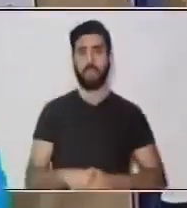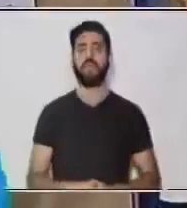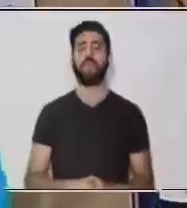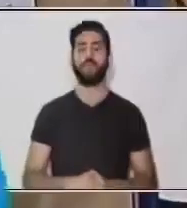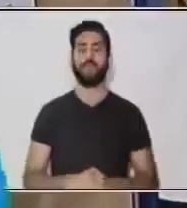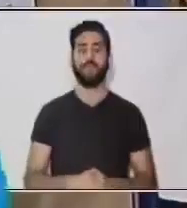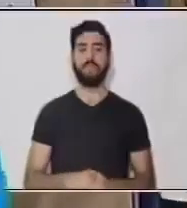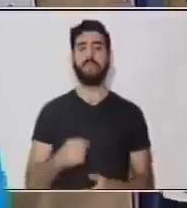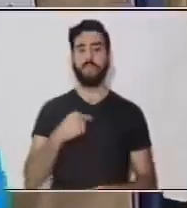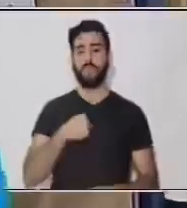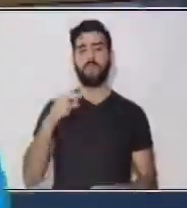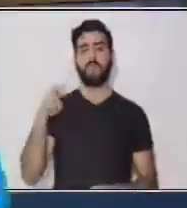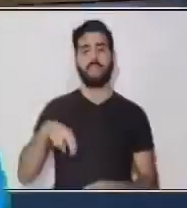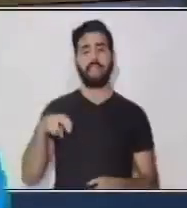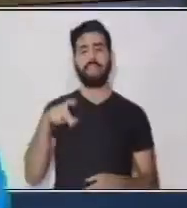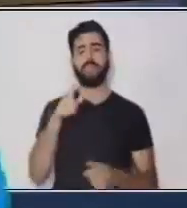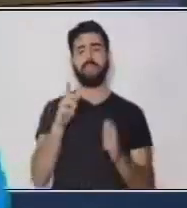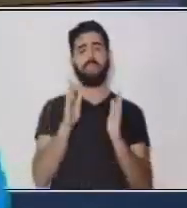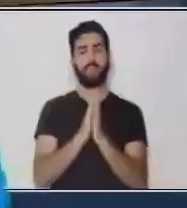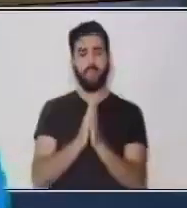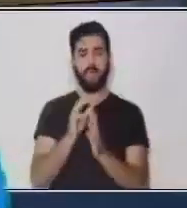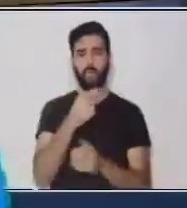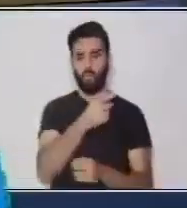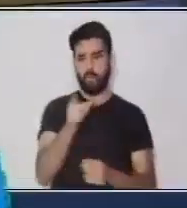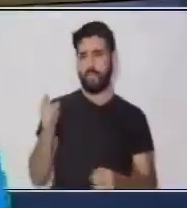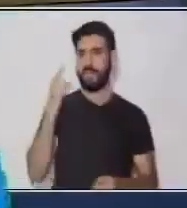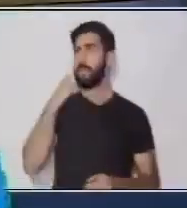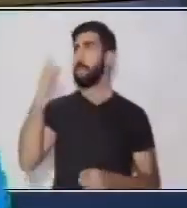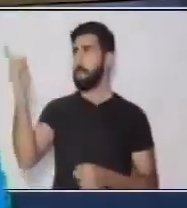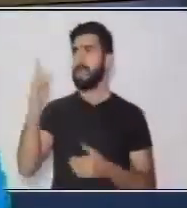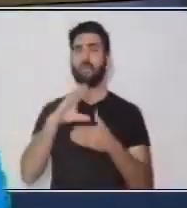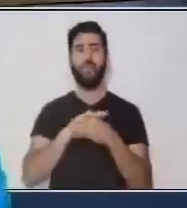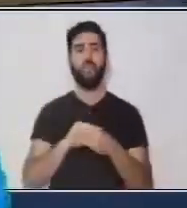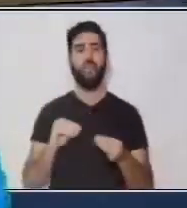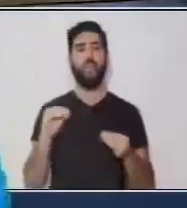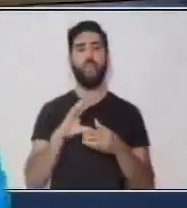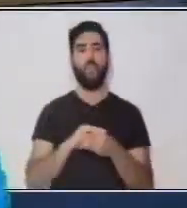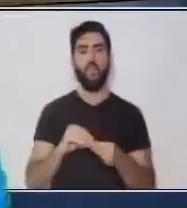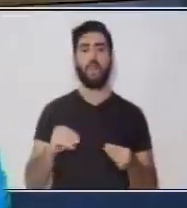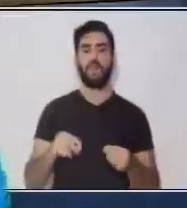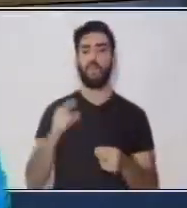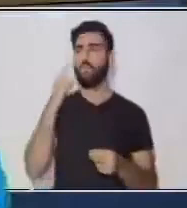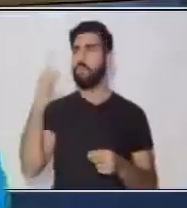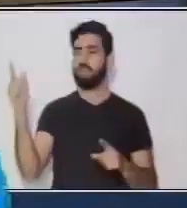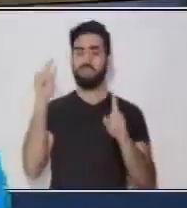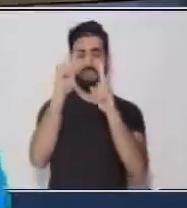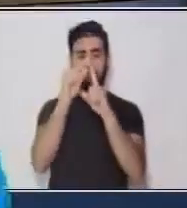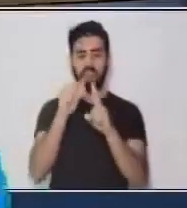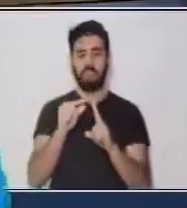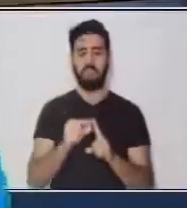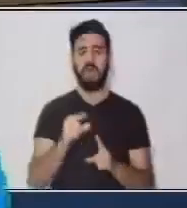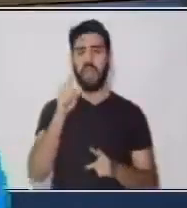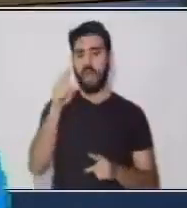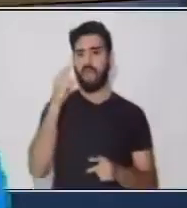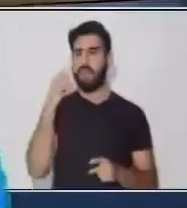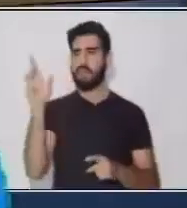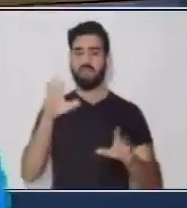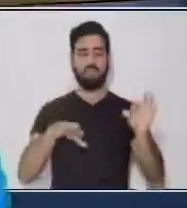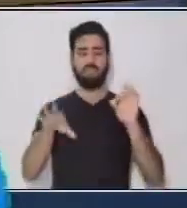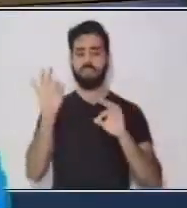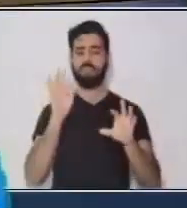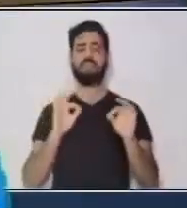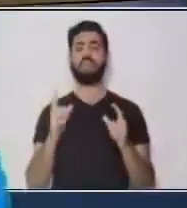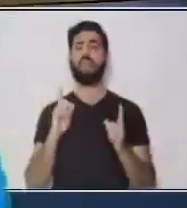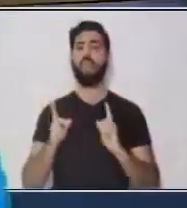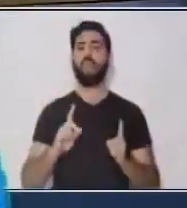Necesito que ustedes vean el cuento y me digan qué palabras peculiares encontraron ustedes al